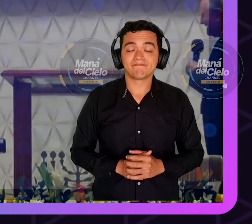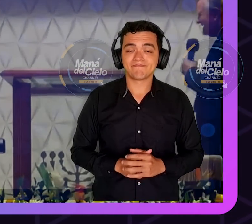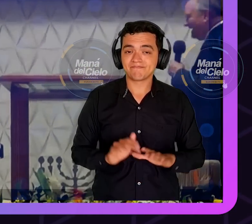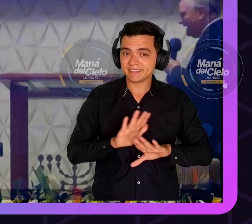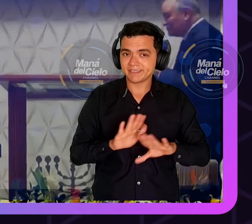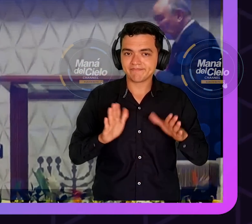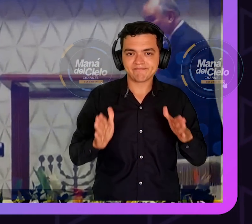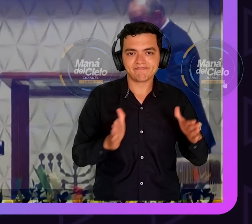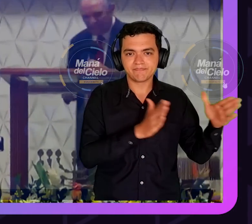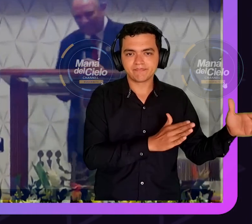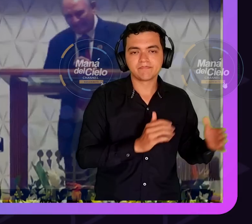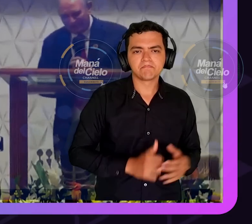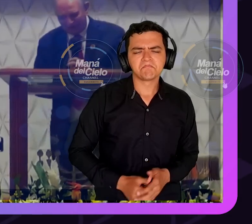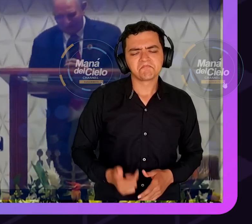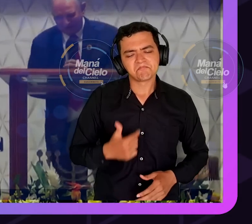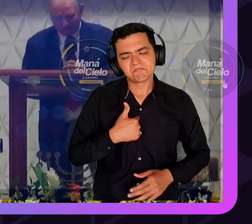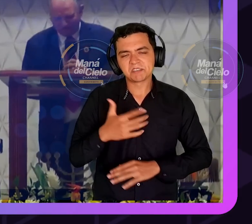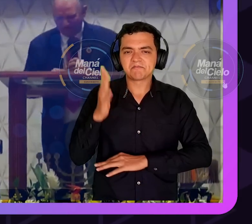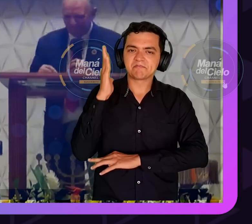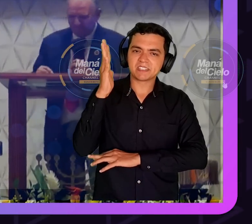Esto es en serio.